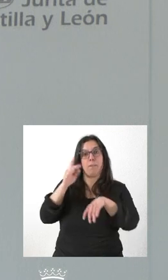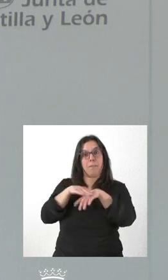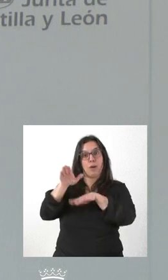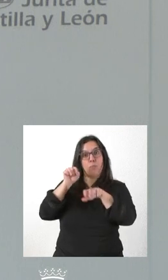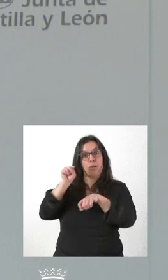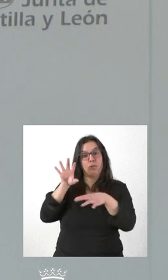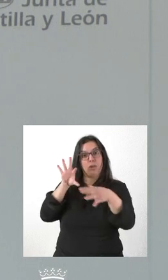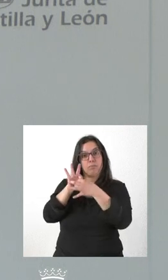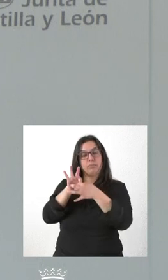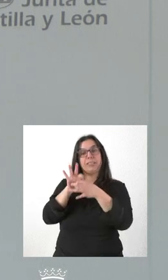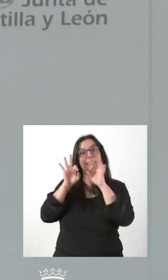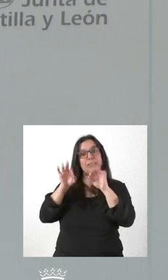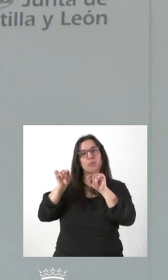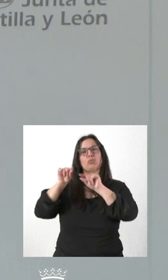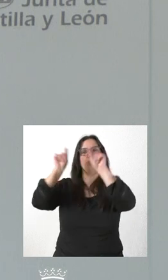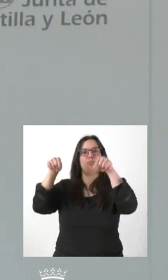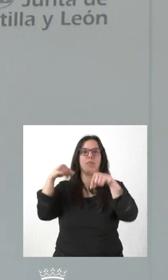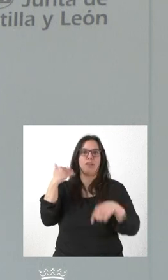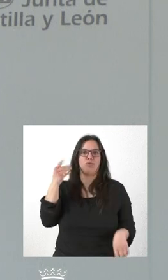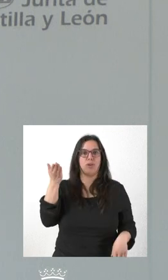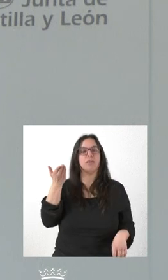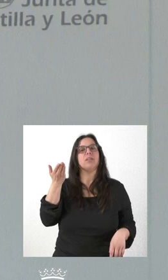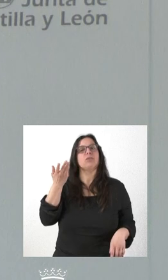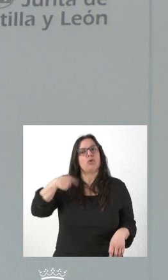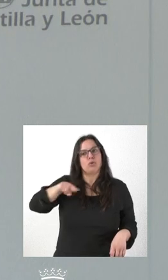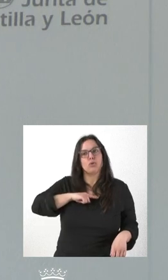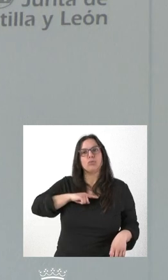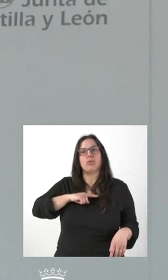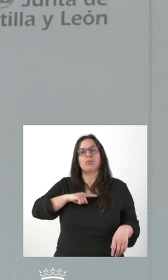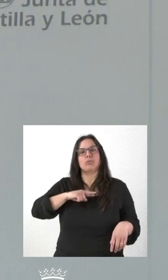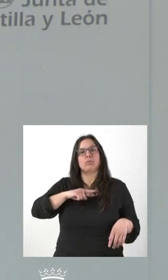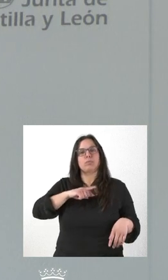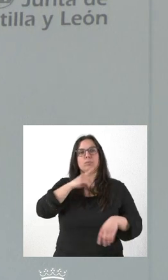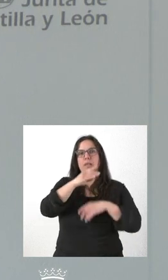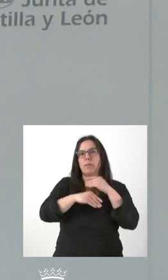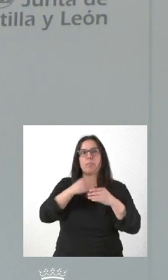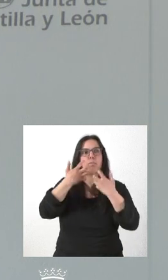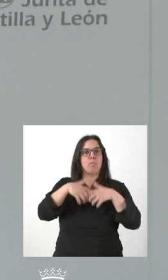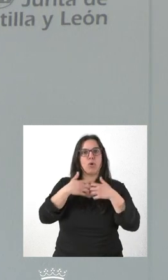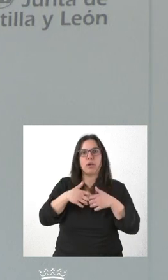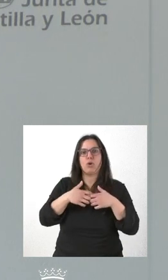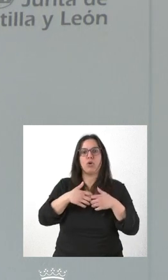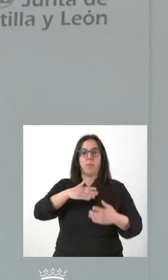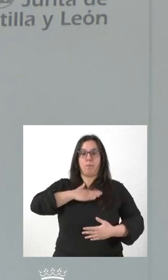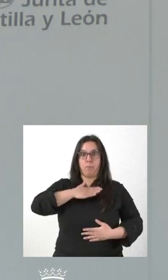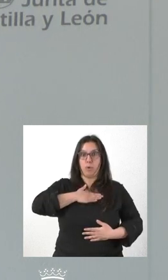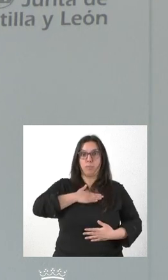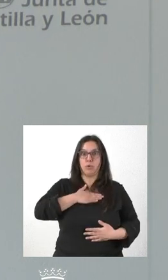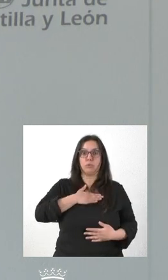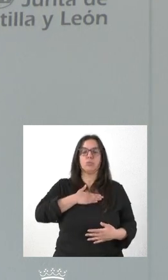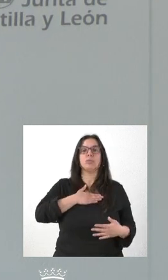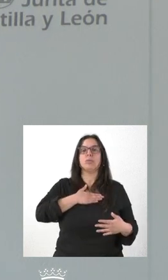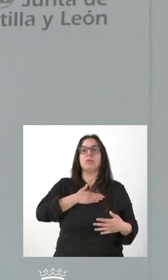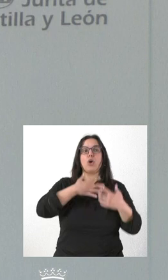convocatoria de polígonos, es presente en la provincia de Soria, con lo cual nosotros estamos actuando en polígonos, tanto en los polígonos de iniciativa de la propia Junta de Castilla y León,